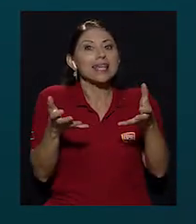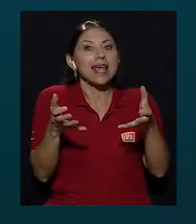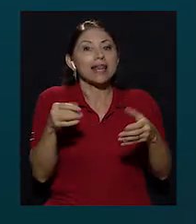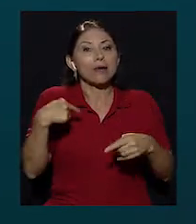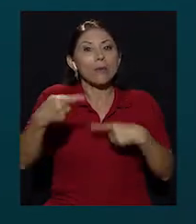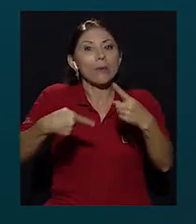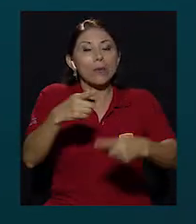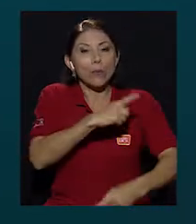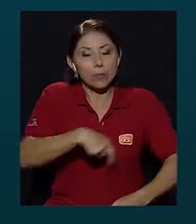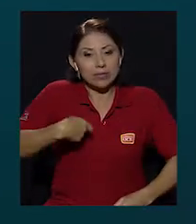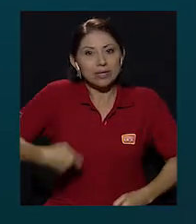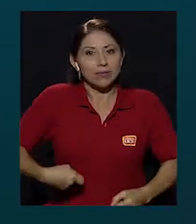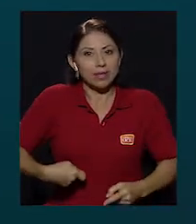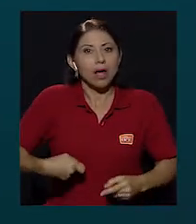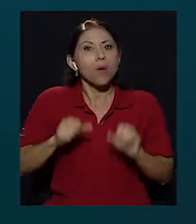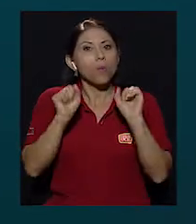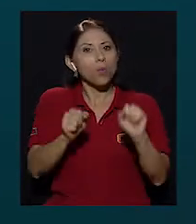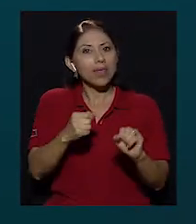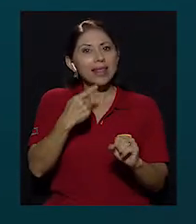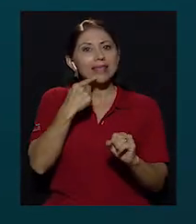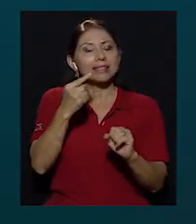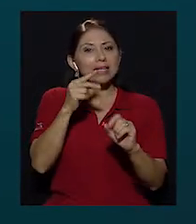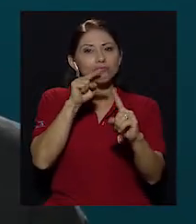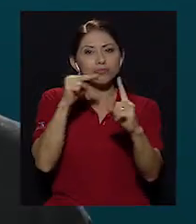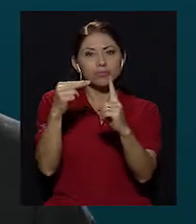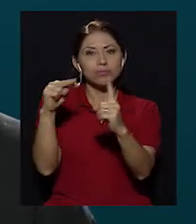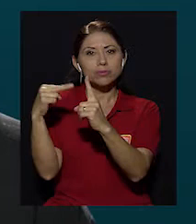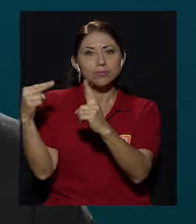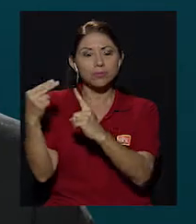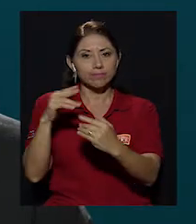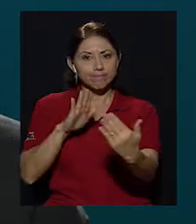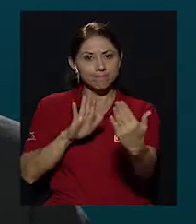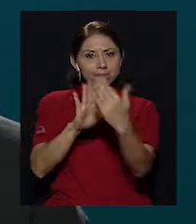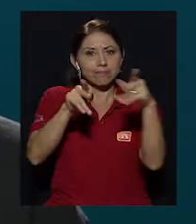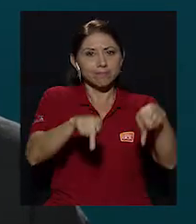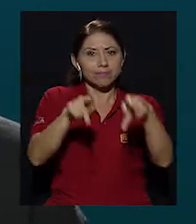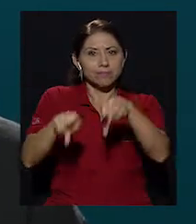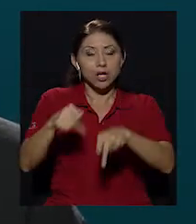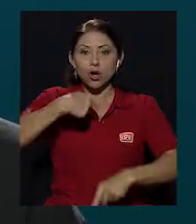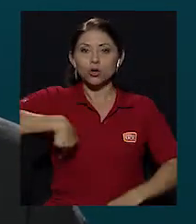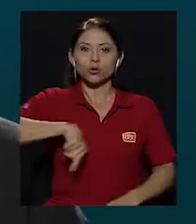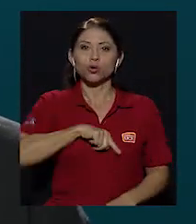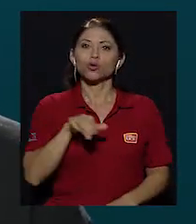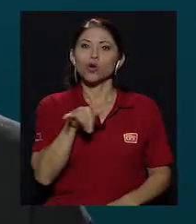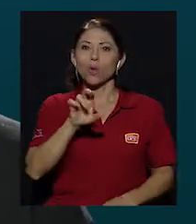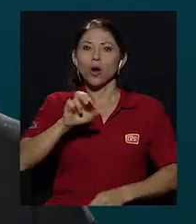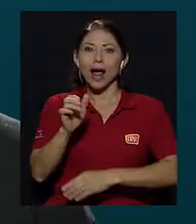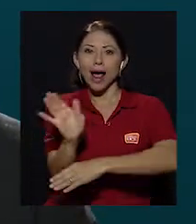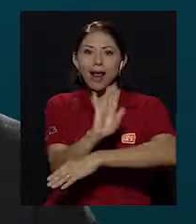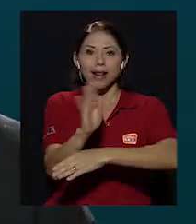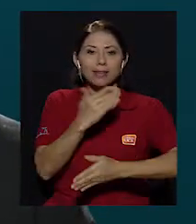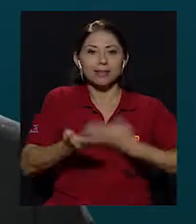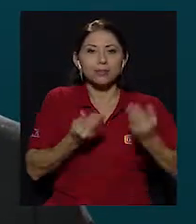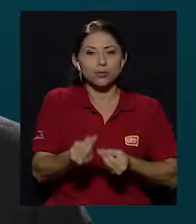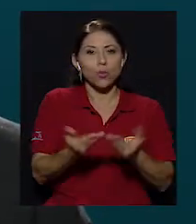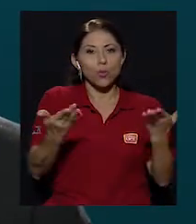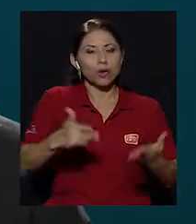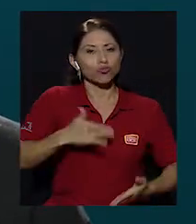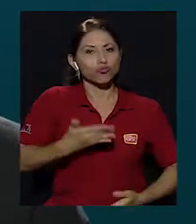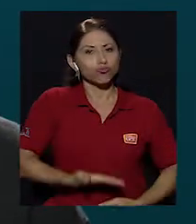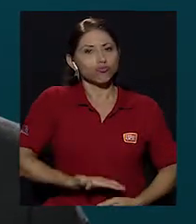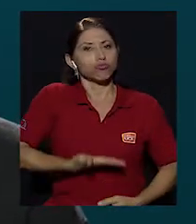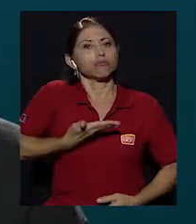dieran sus puntos de vista de cara a la ciudadanía. Como canal de servicio público nos sentimos orgullosos por el trabajo